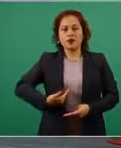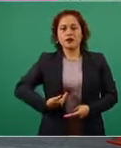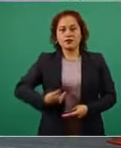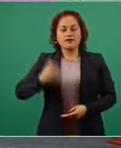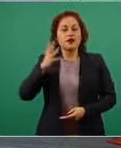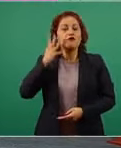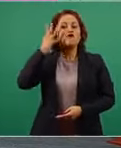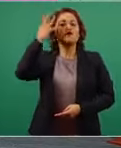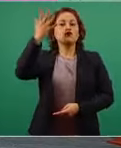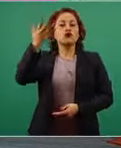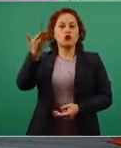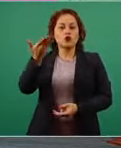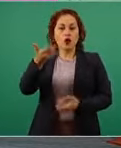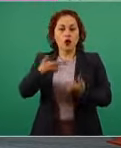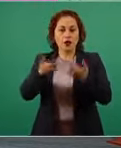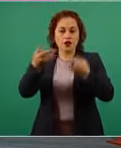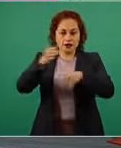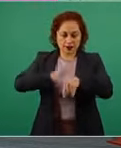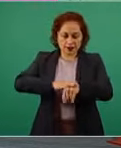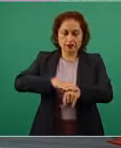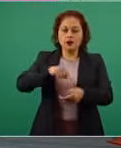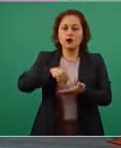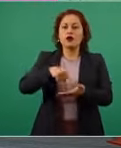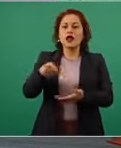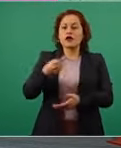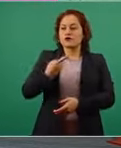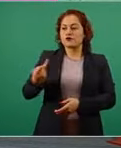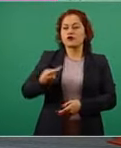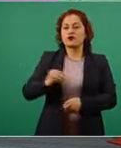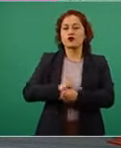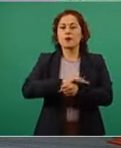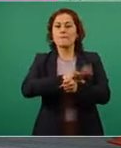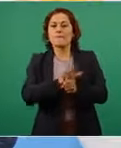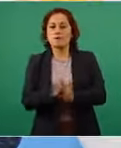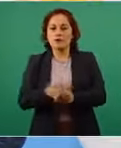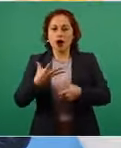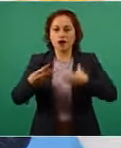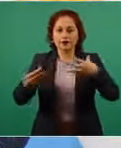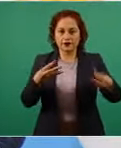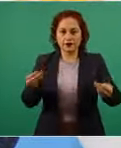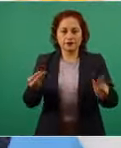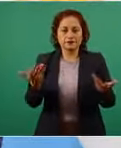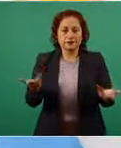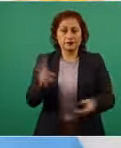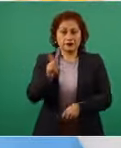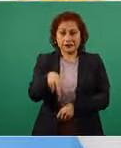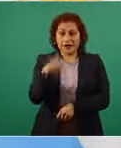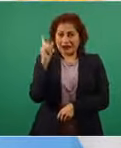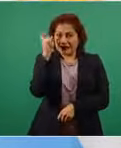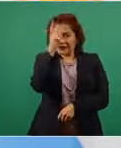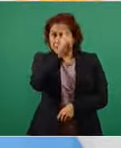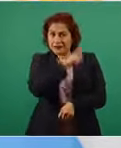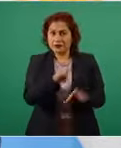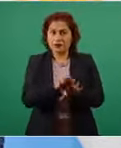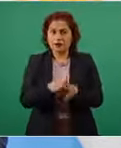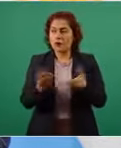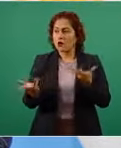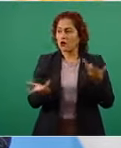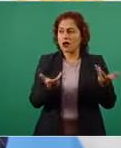desconocido gobernar lo que nos conoce es luchar contra un enemigo invisible que nadie sabe por donde ataca